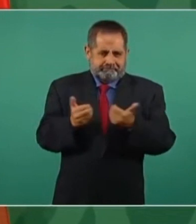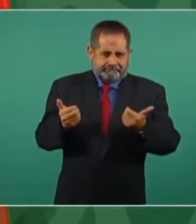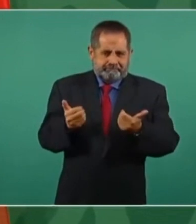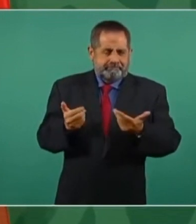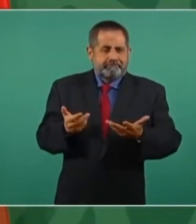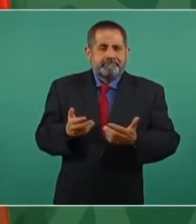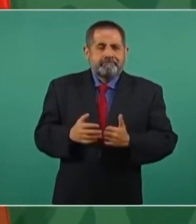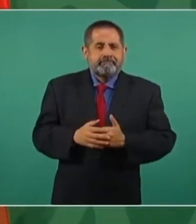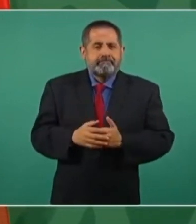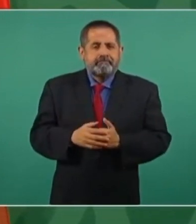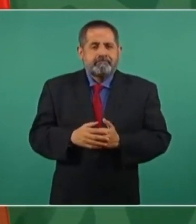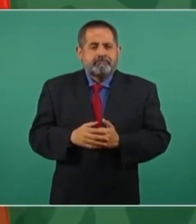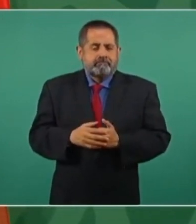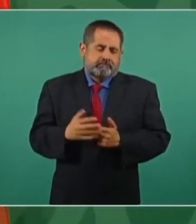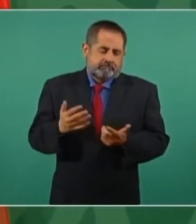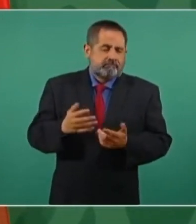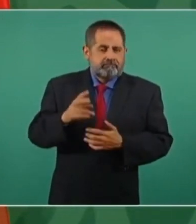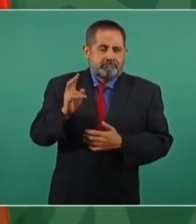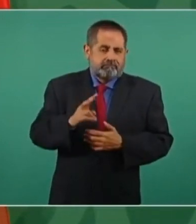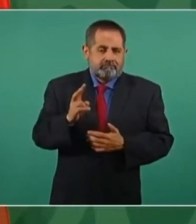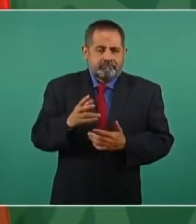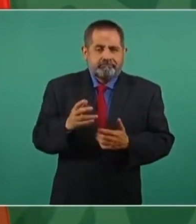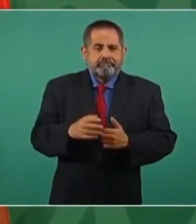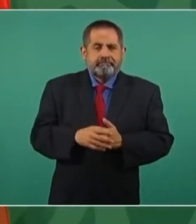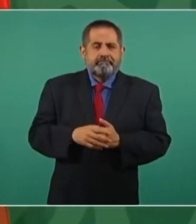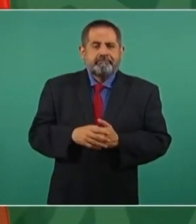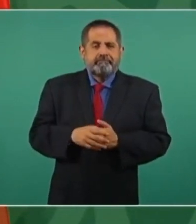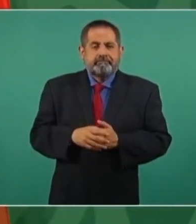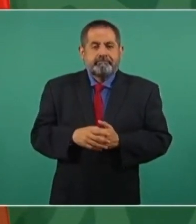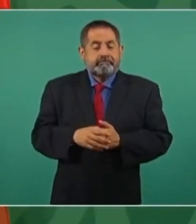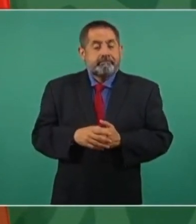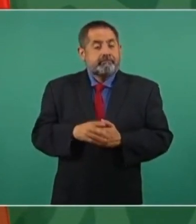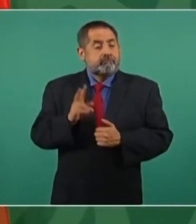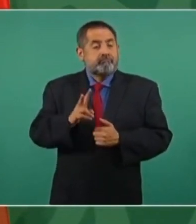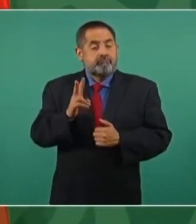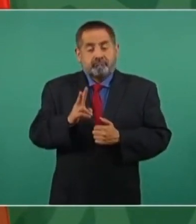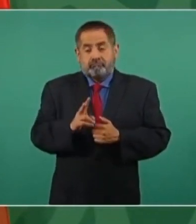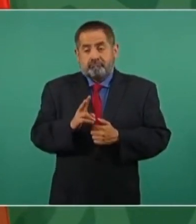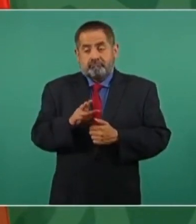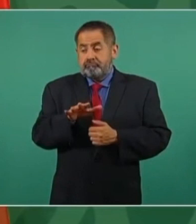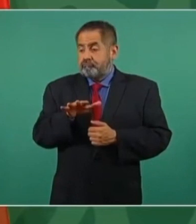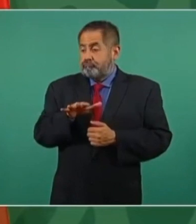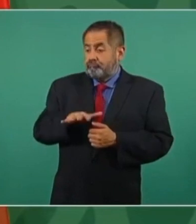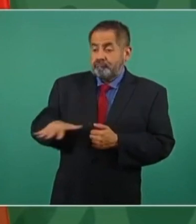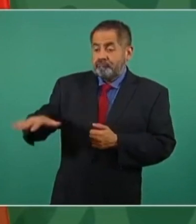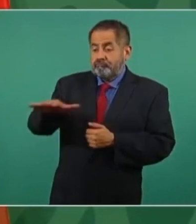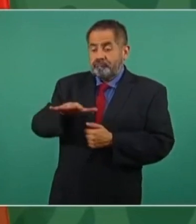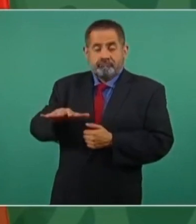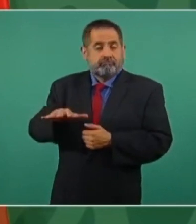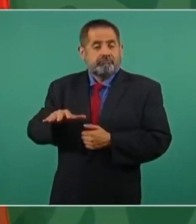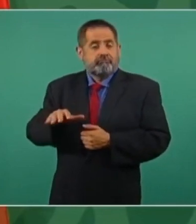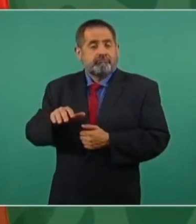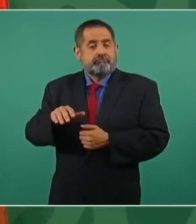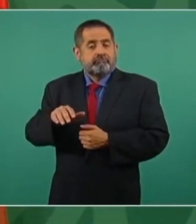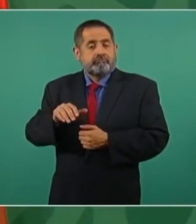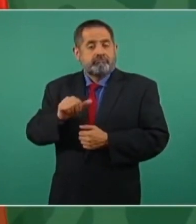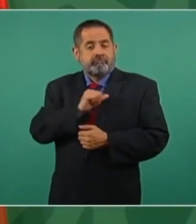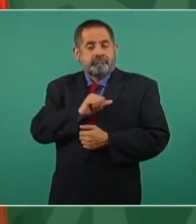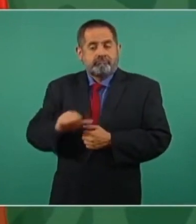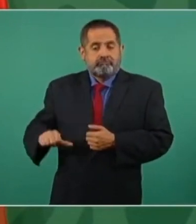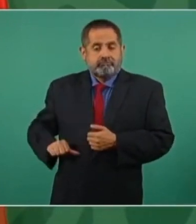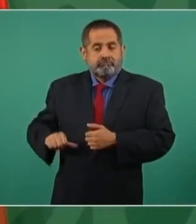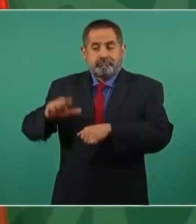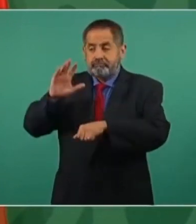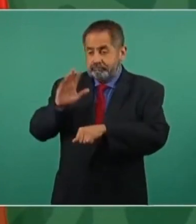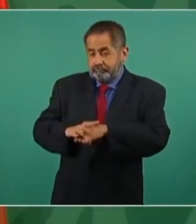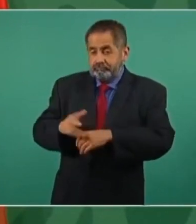Y en efecto, en las delegaciones donde hay